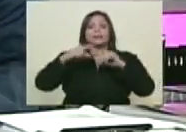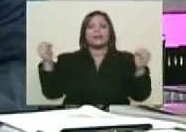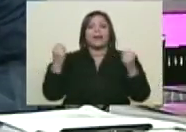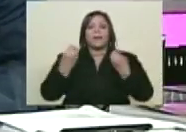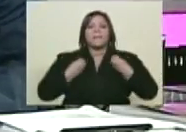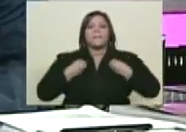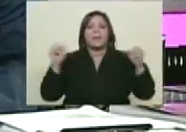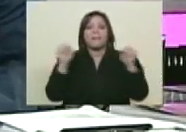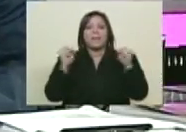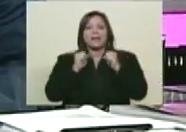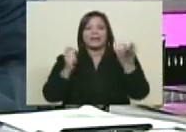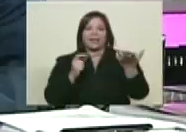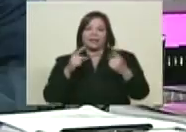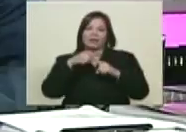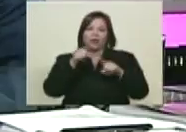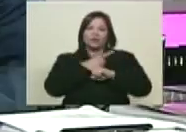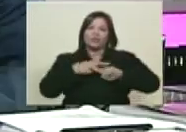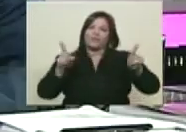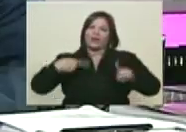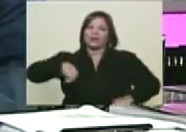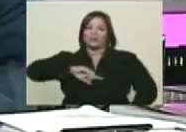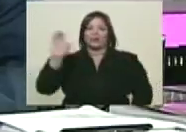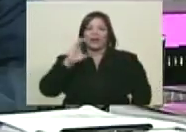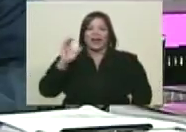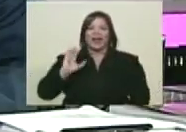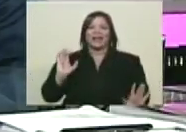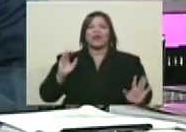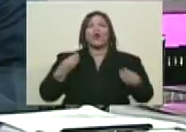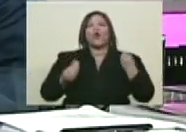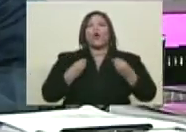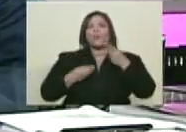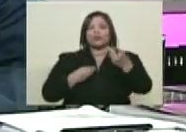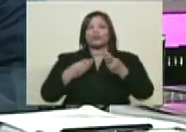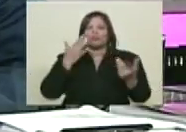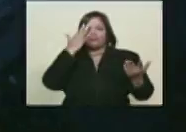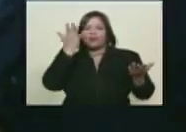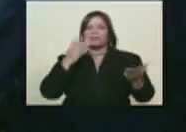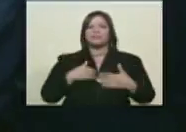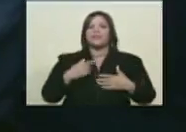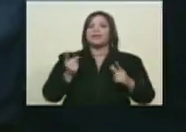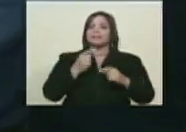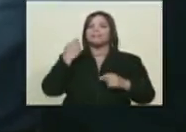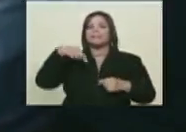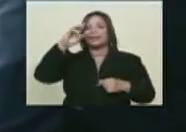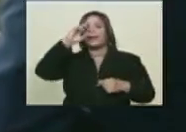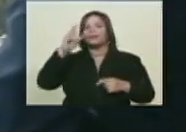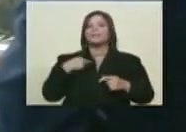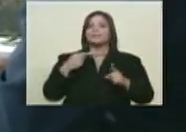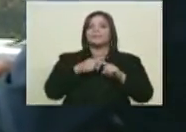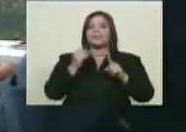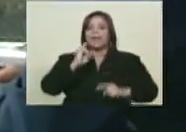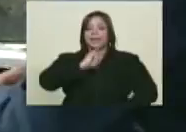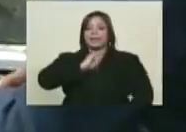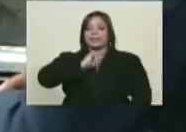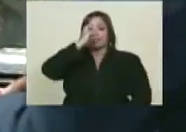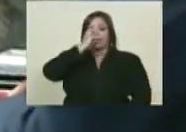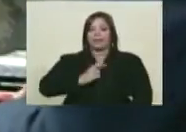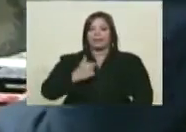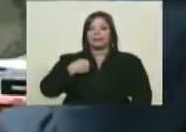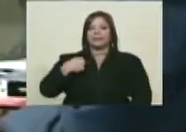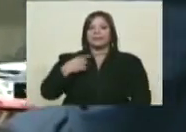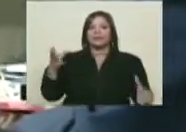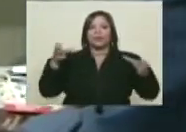Tienen unas características muy distintas a las nuestras, ¿no? ¿Cómo ves tú eso? Bueno, primero porque las identidades son un